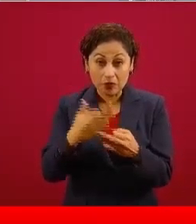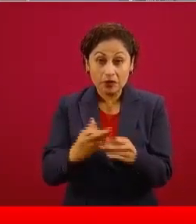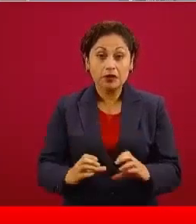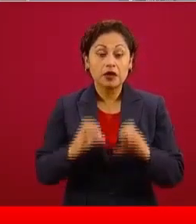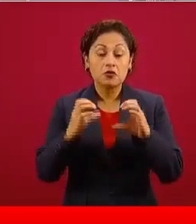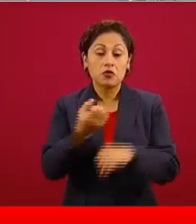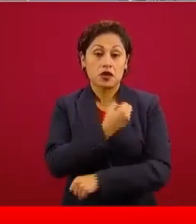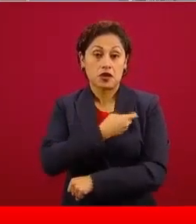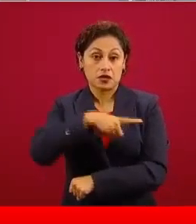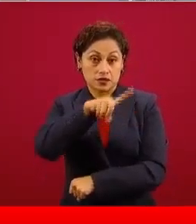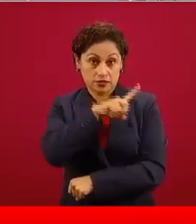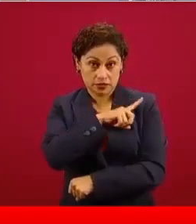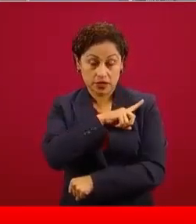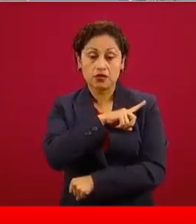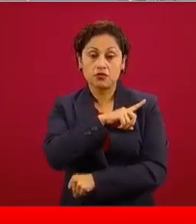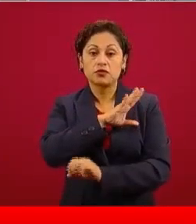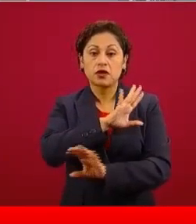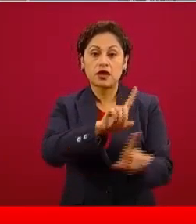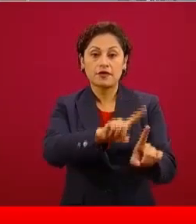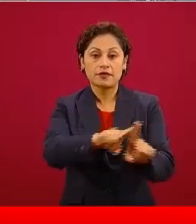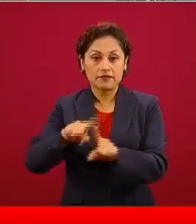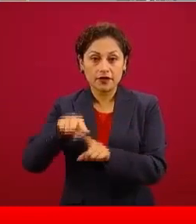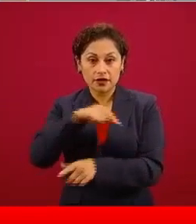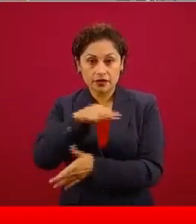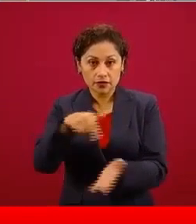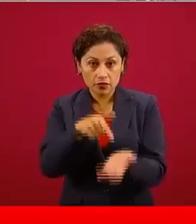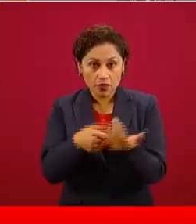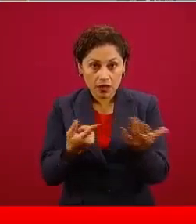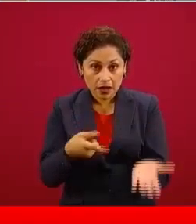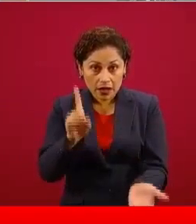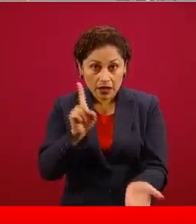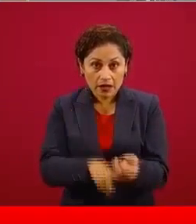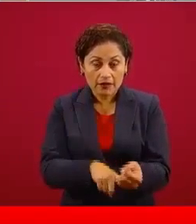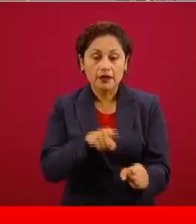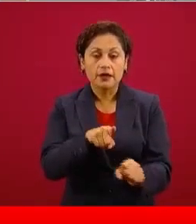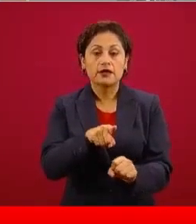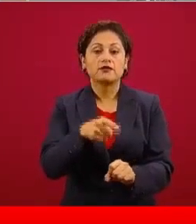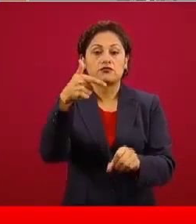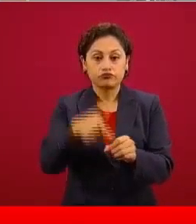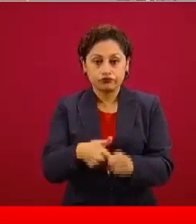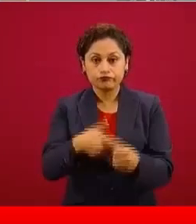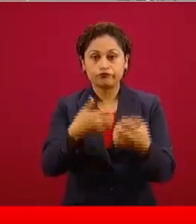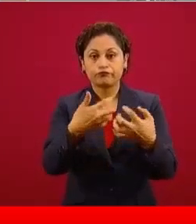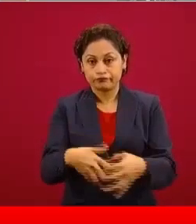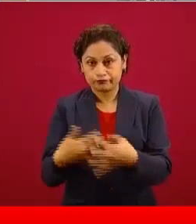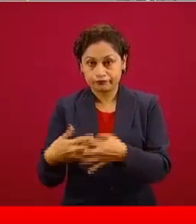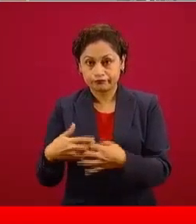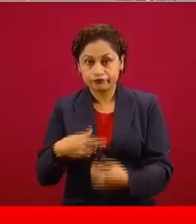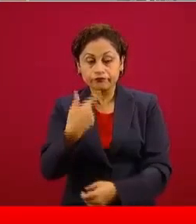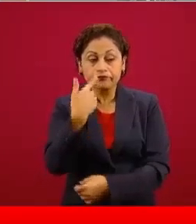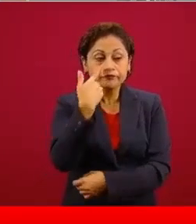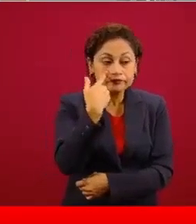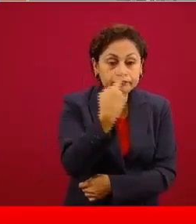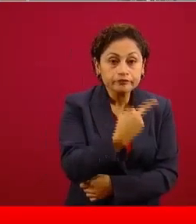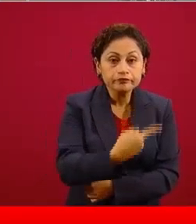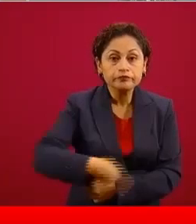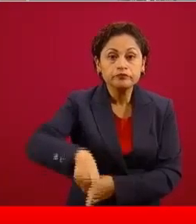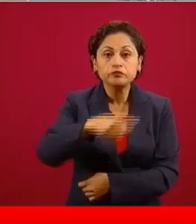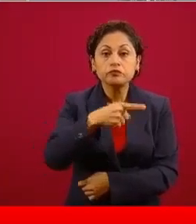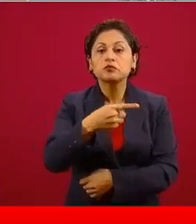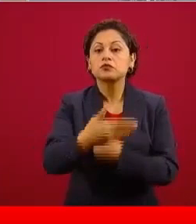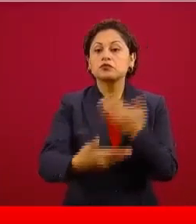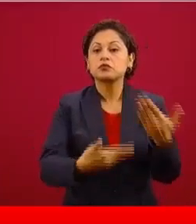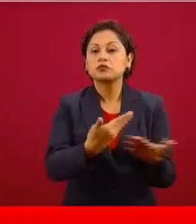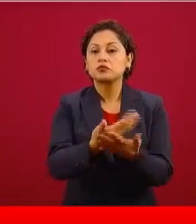servicios precisamente sanitarios de todas las estaciones de servicio, donde además tanto en gaseras como en gasolineras estamos constatando